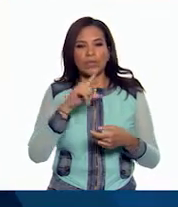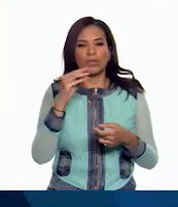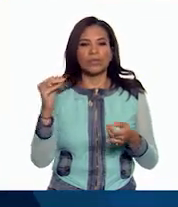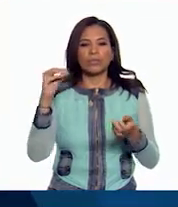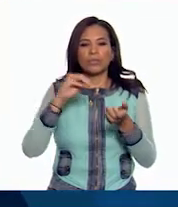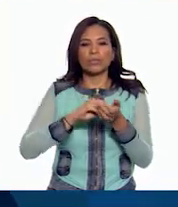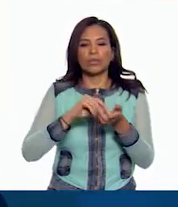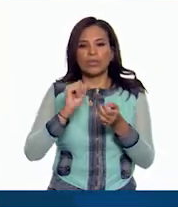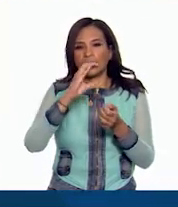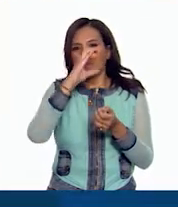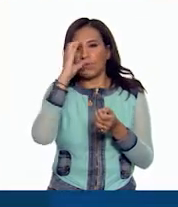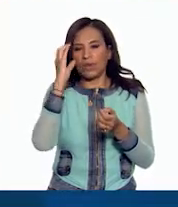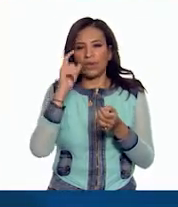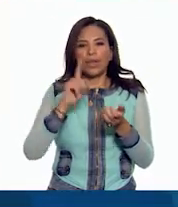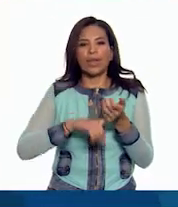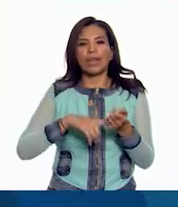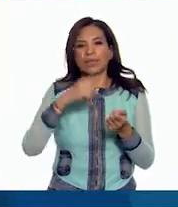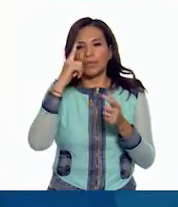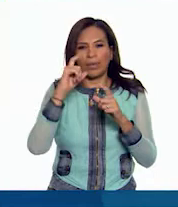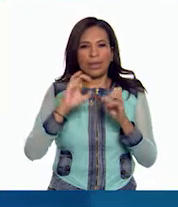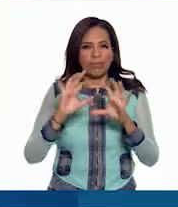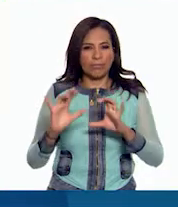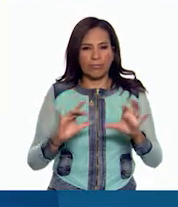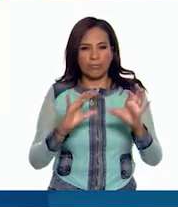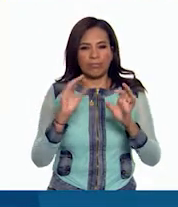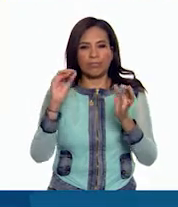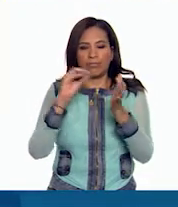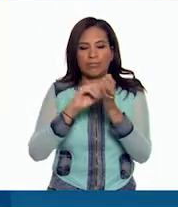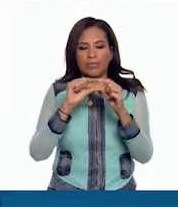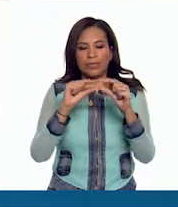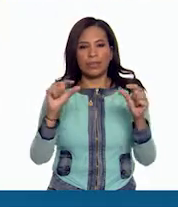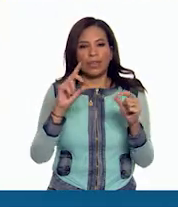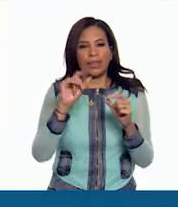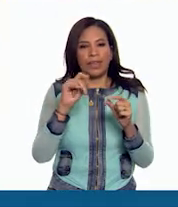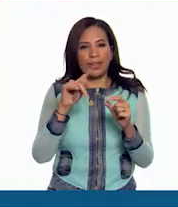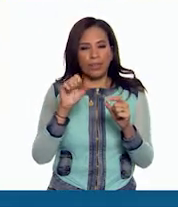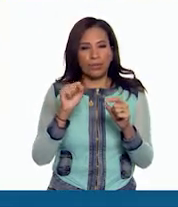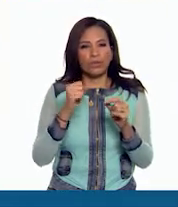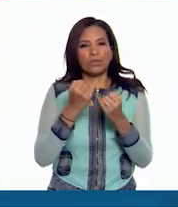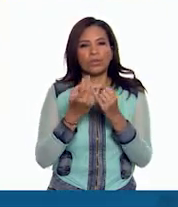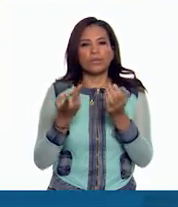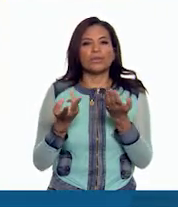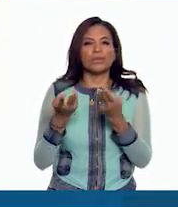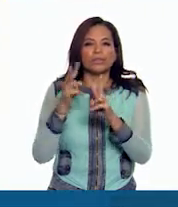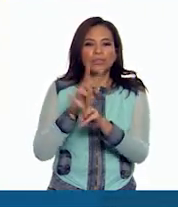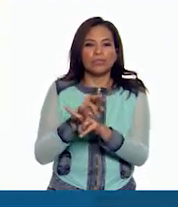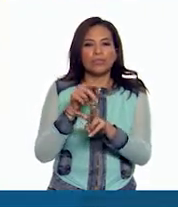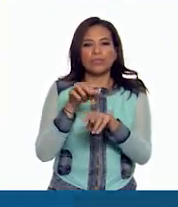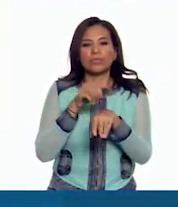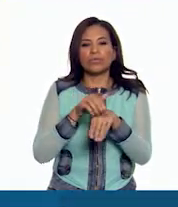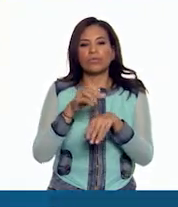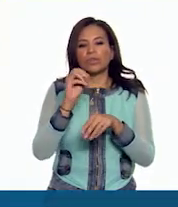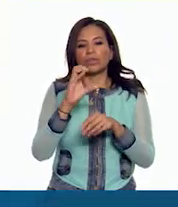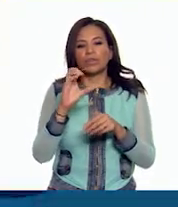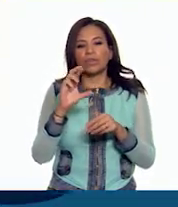credencial la fotografía digital, la microimpresión de datos en la fotografía y en el reverso y el número OCR aumentó